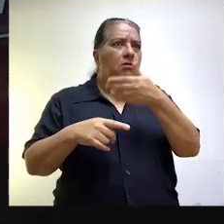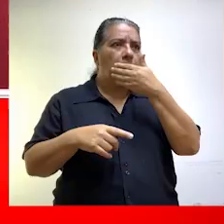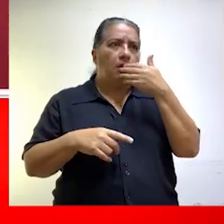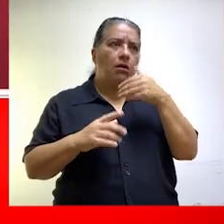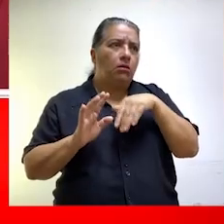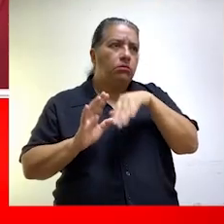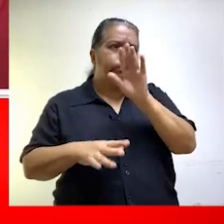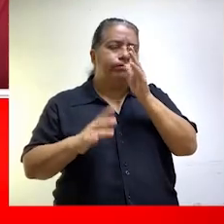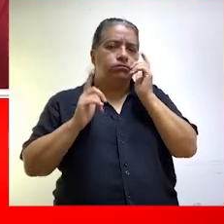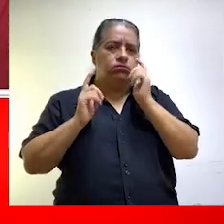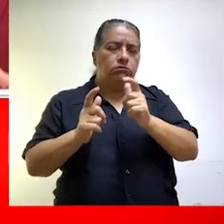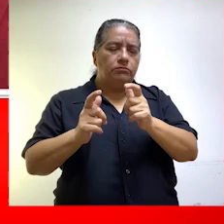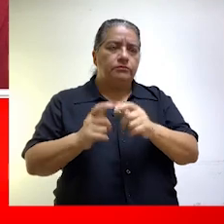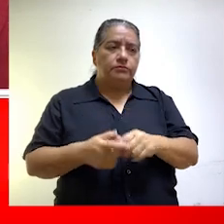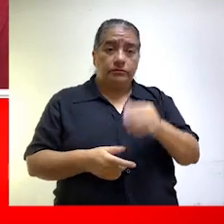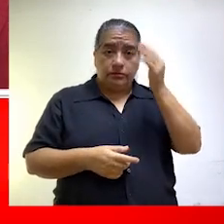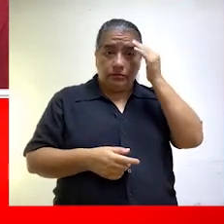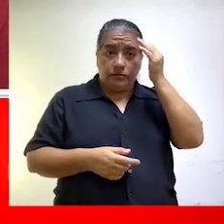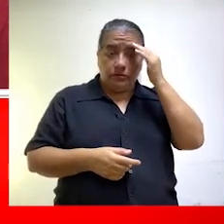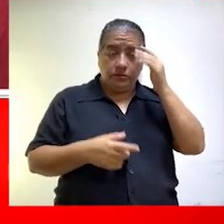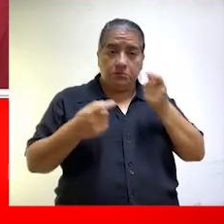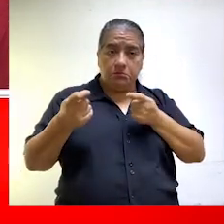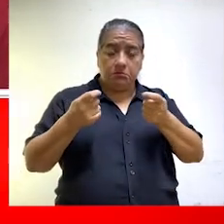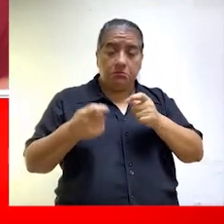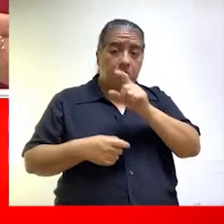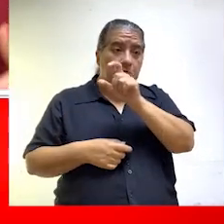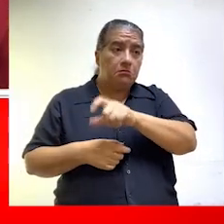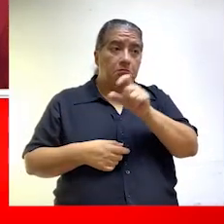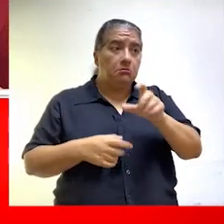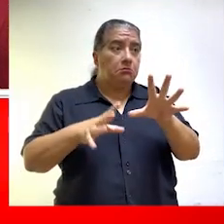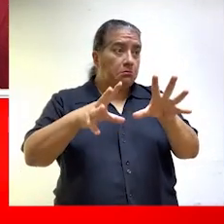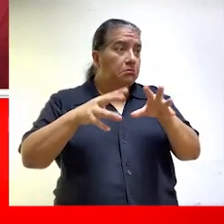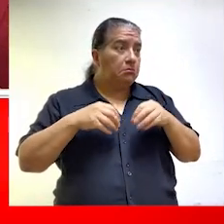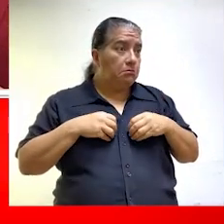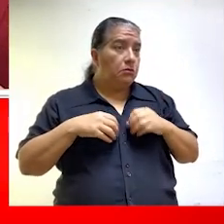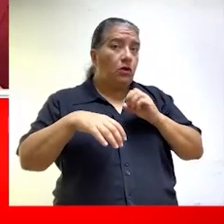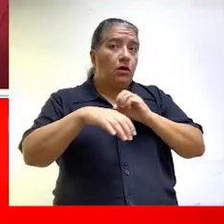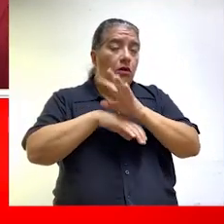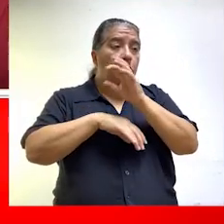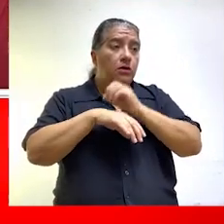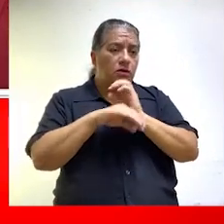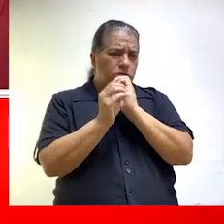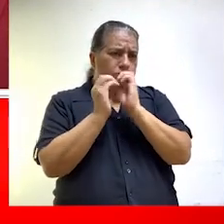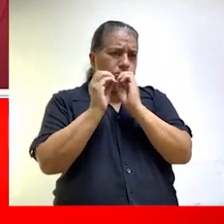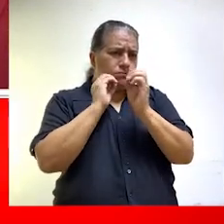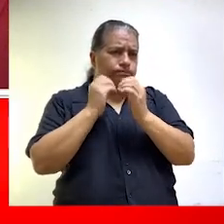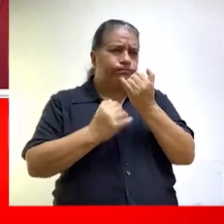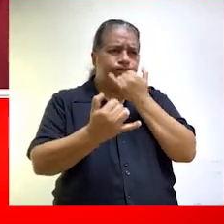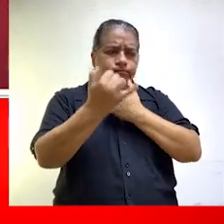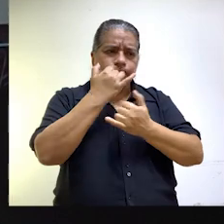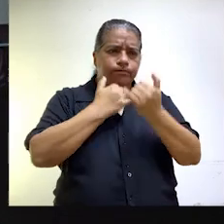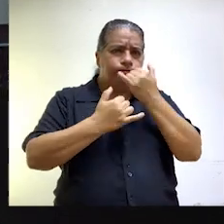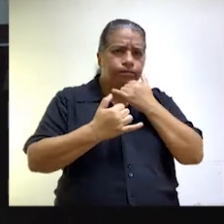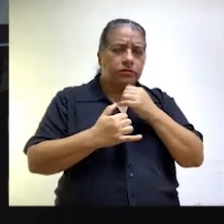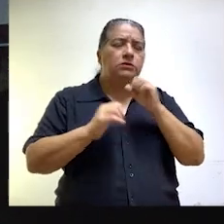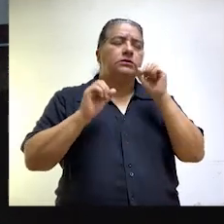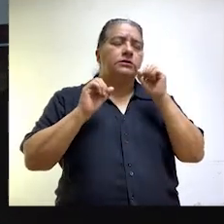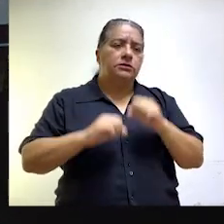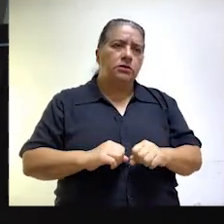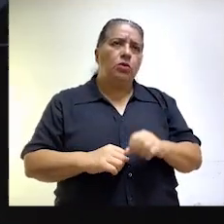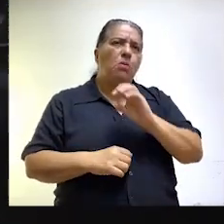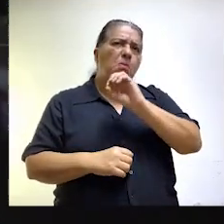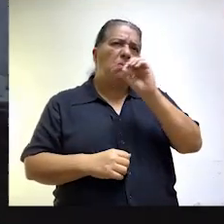efectividad. Y eso se entiende que los gestores están aceptando las recomendaciones del control concurrente y corrigiendo errores. Hay